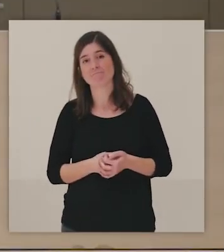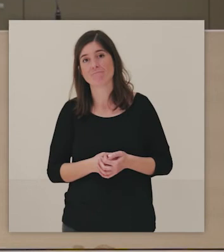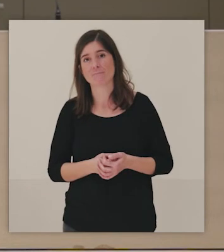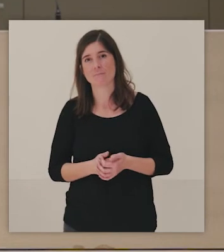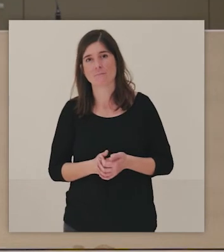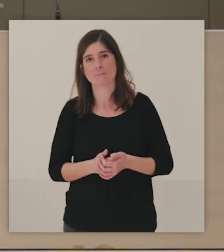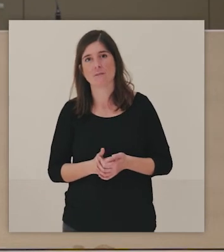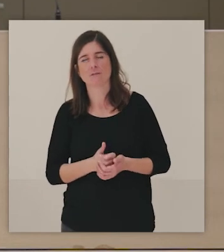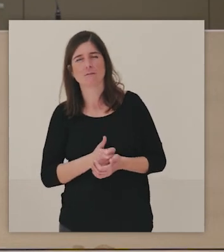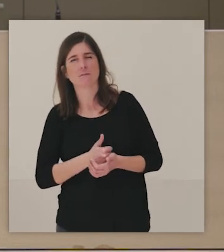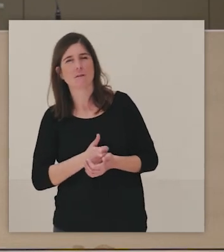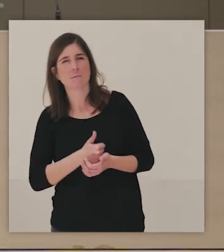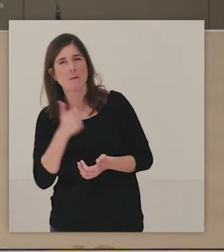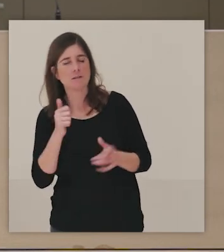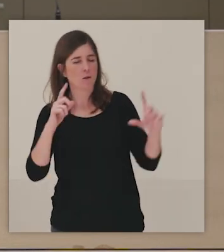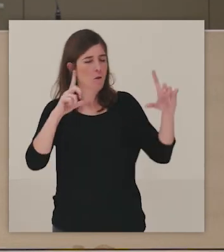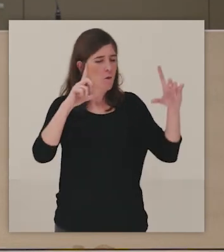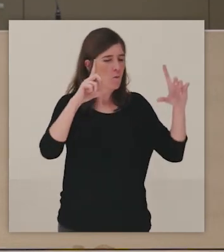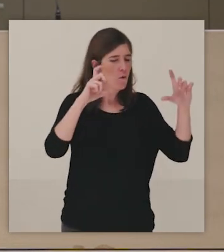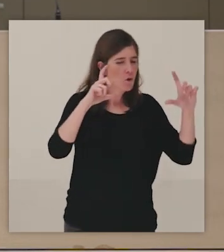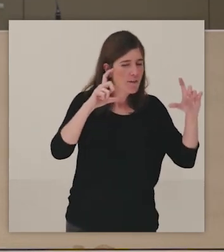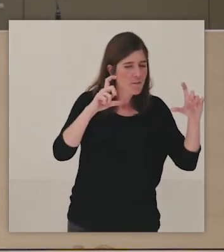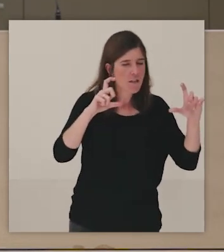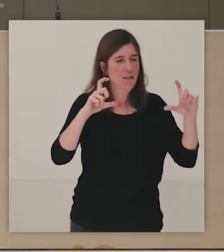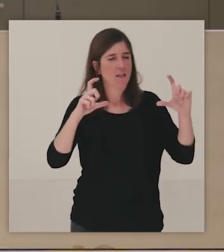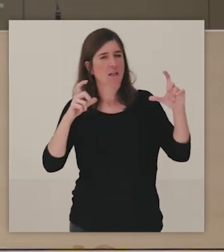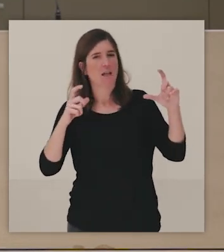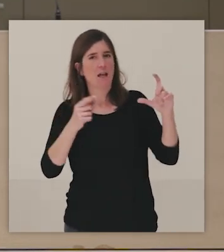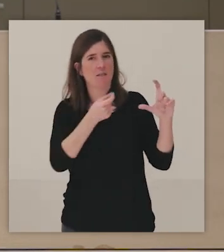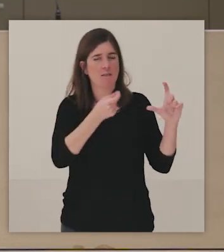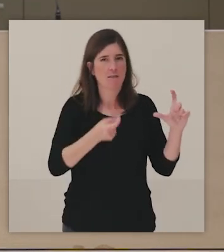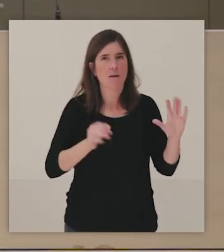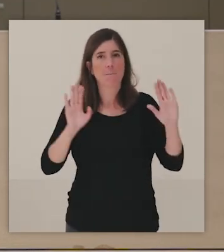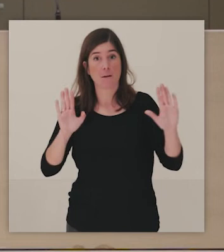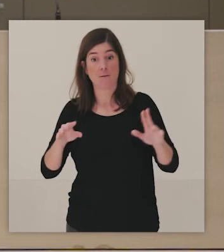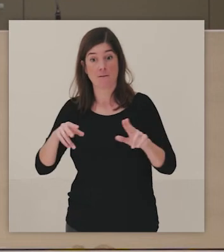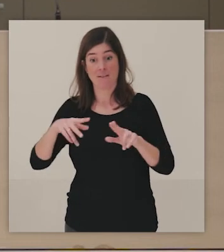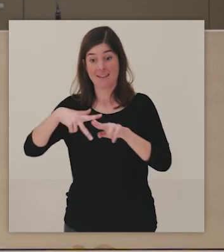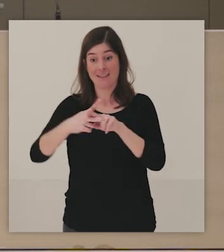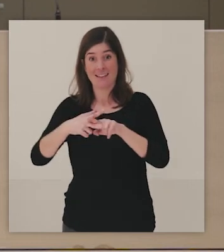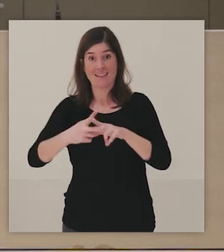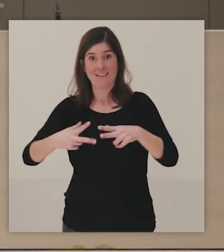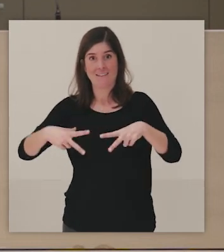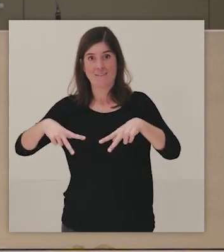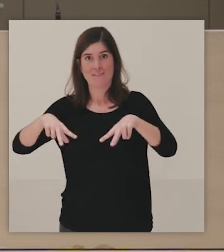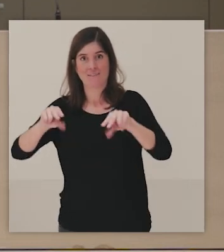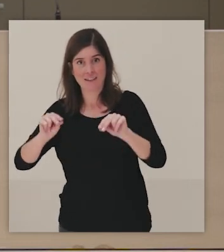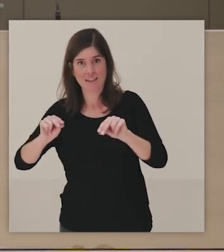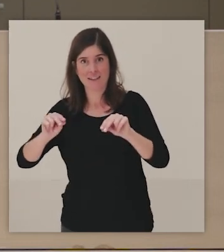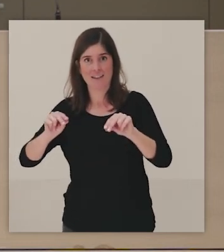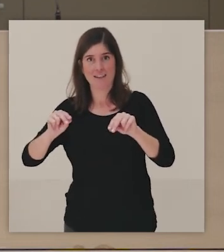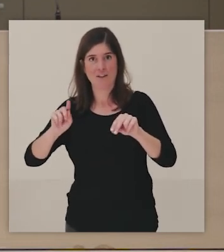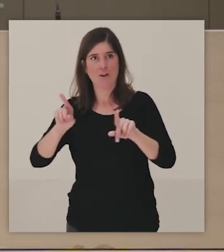Y ese era más de, bueno, pues de caracterización y de fotografía. El cierre del taller